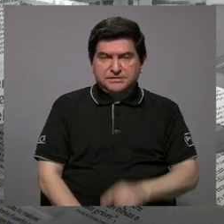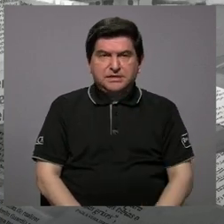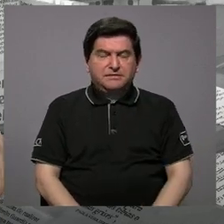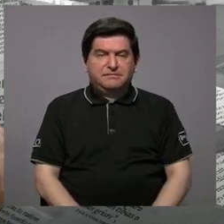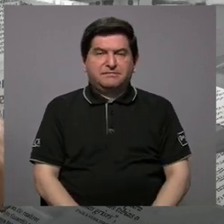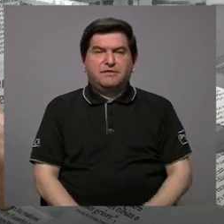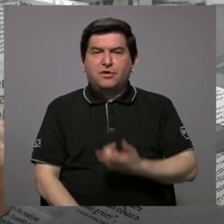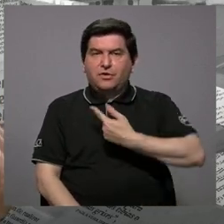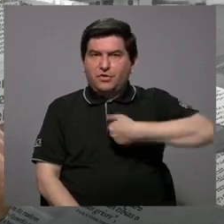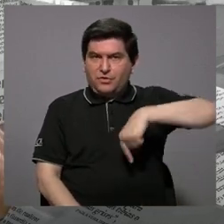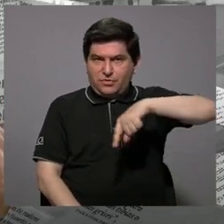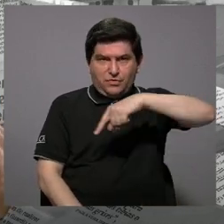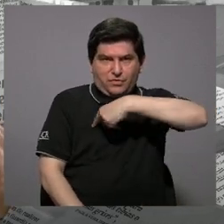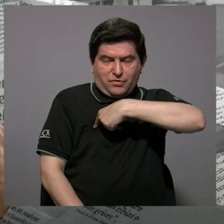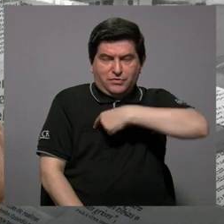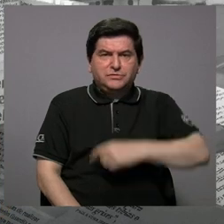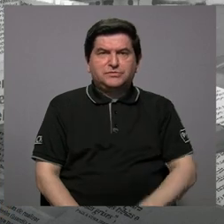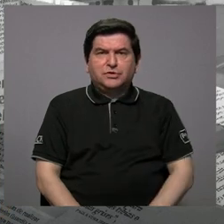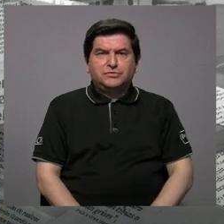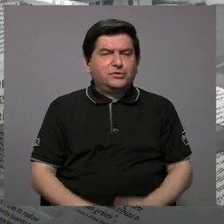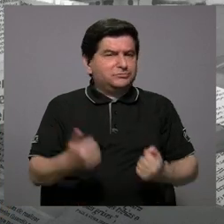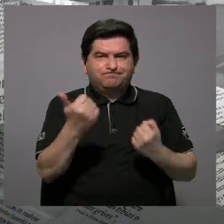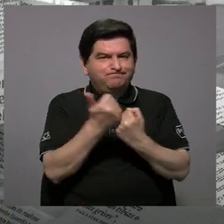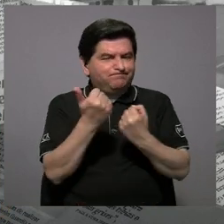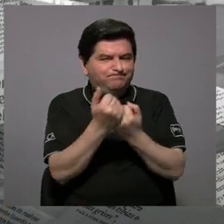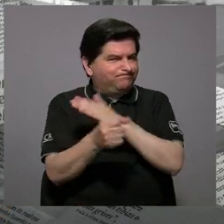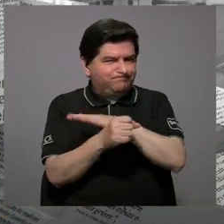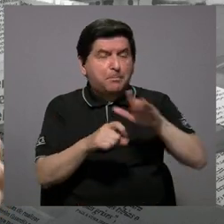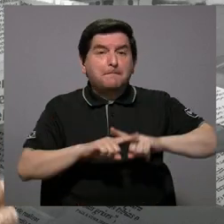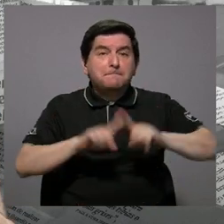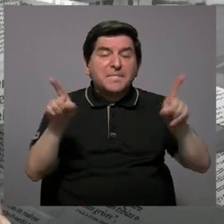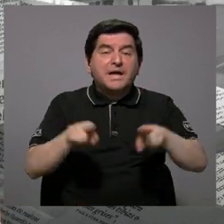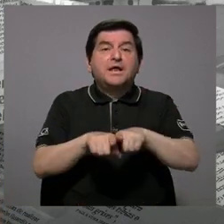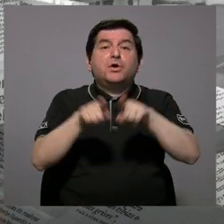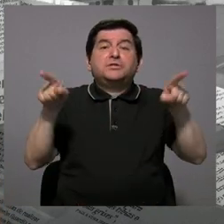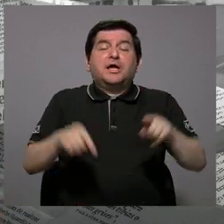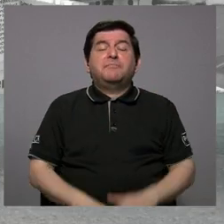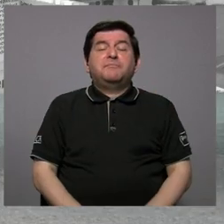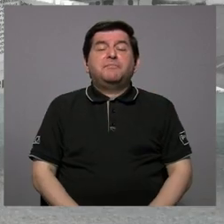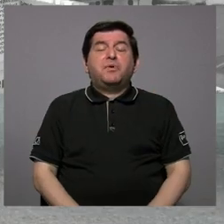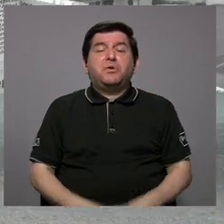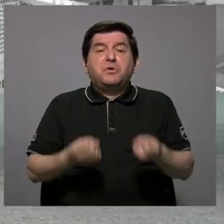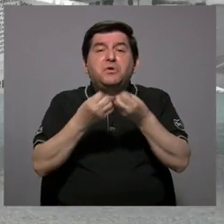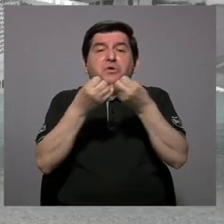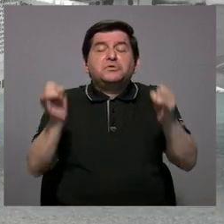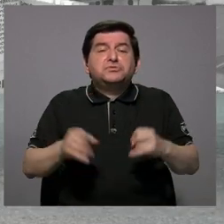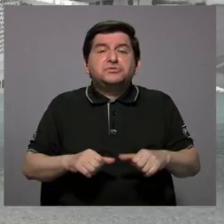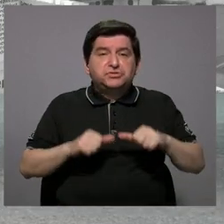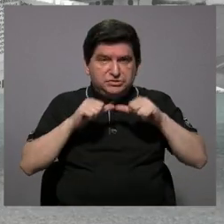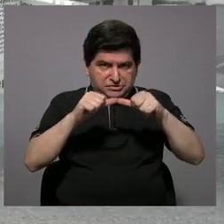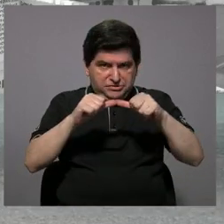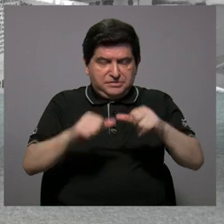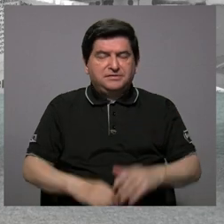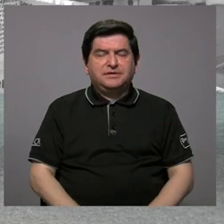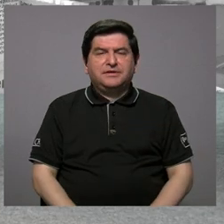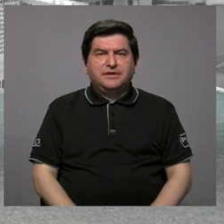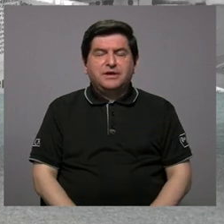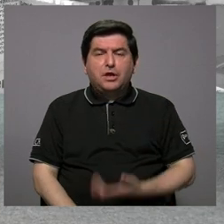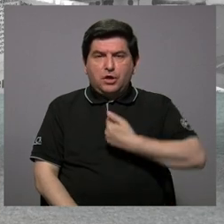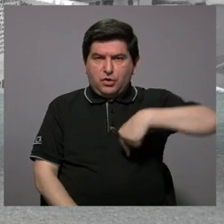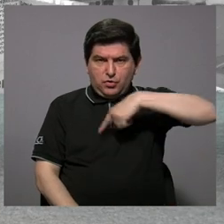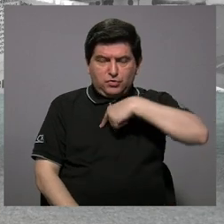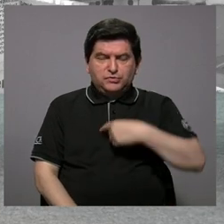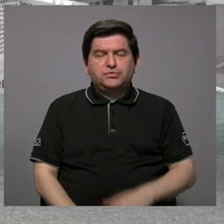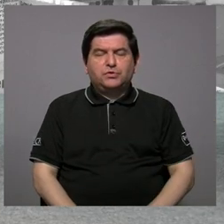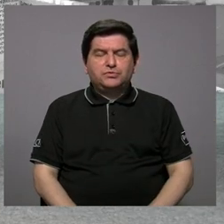no vamos, no los apoyamos del todo, pero tampoco los vamos a dejar votados. Fuimos como personas civiles con ellos,